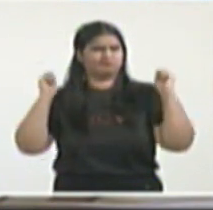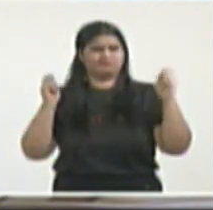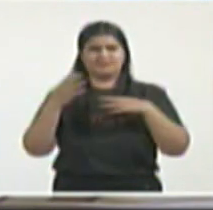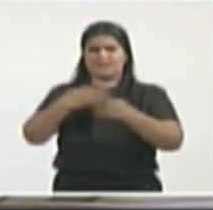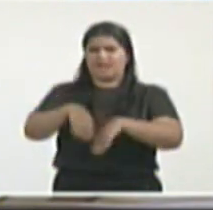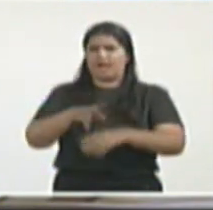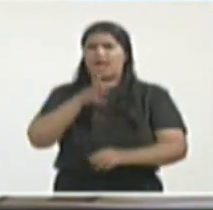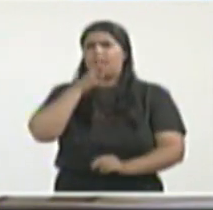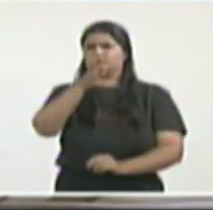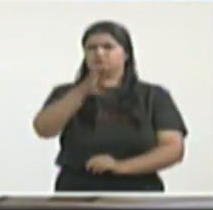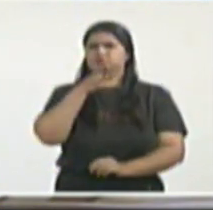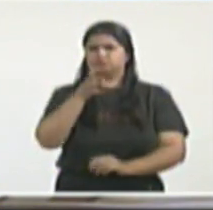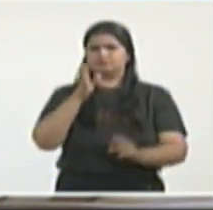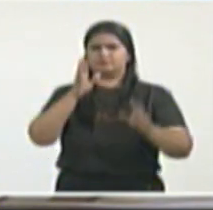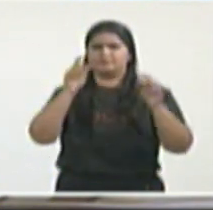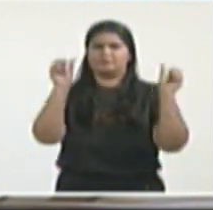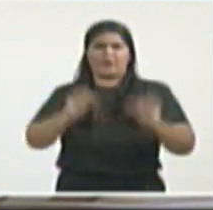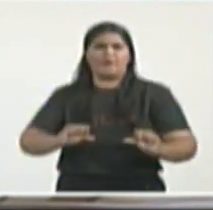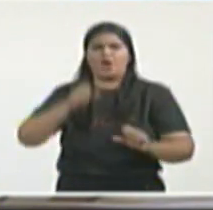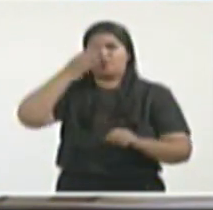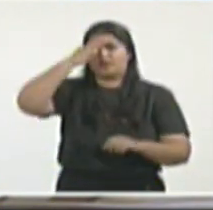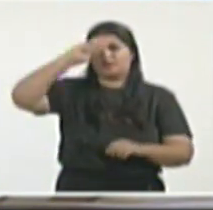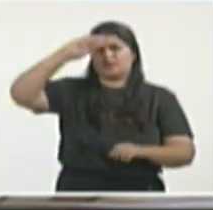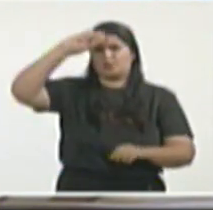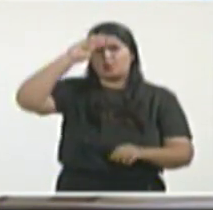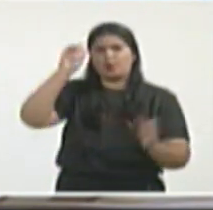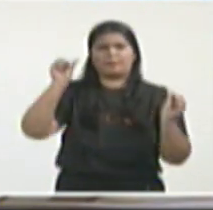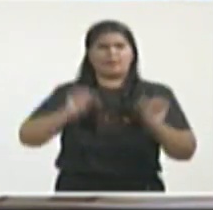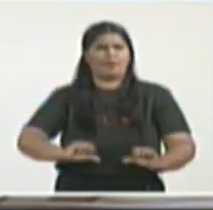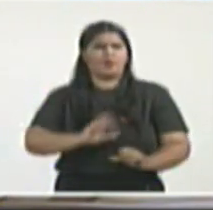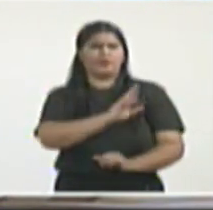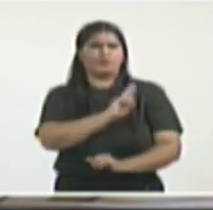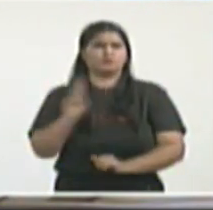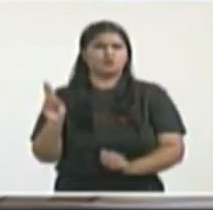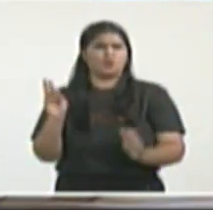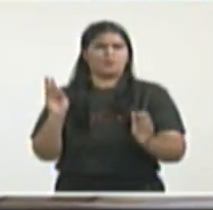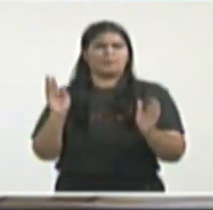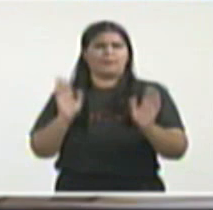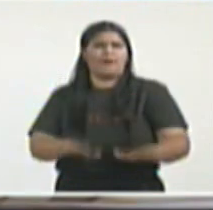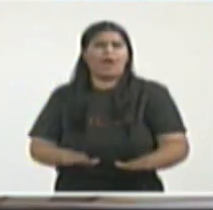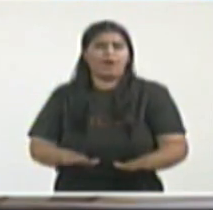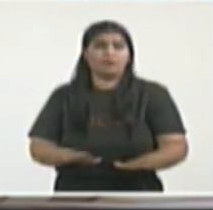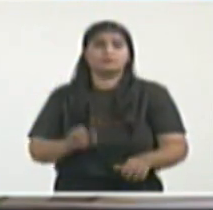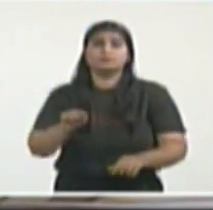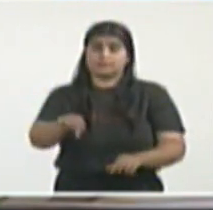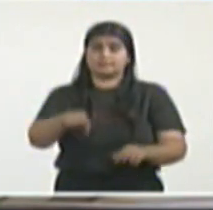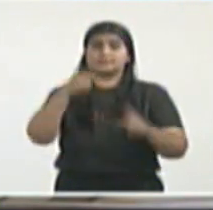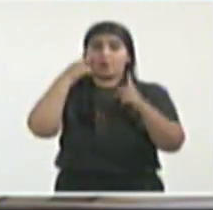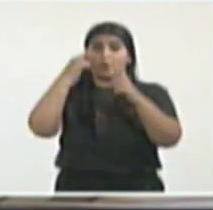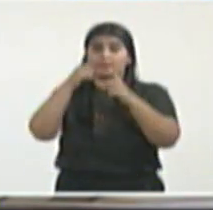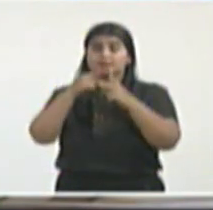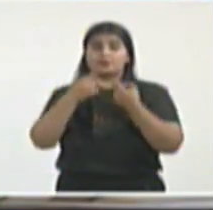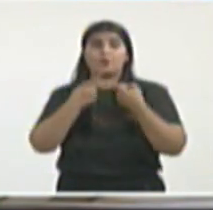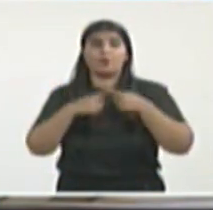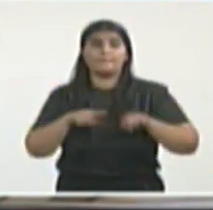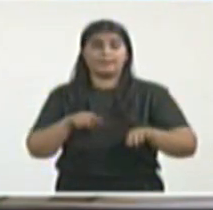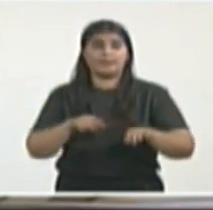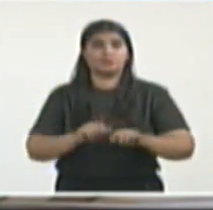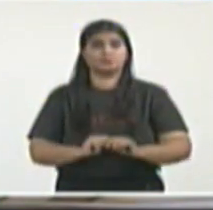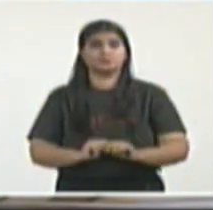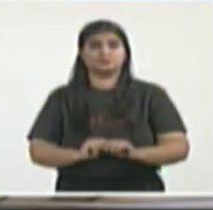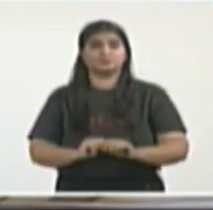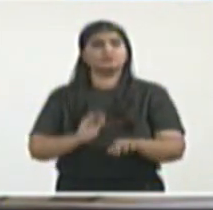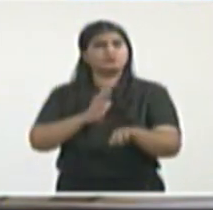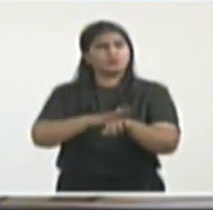nuestras familias, pero por agentes pagados por el gobierno de los Estados Unidos, por potencias